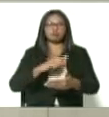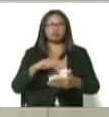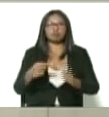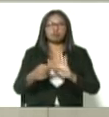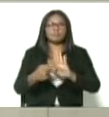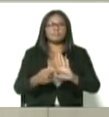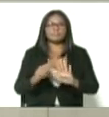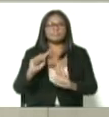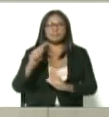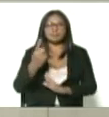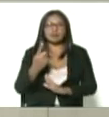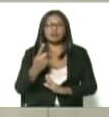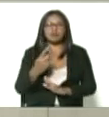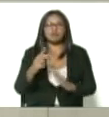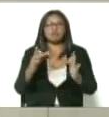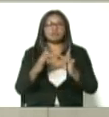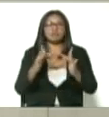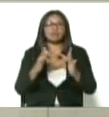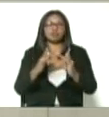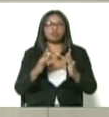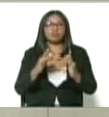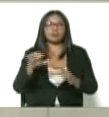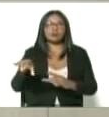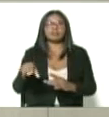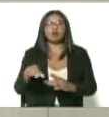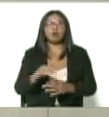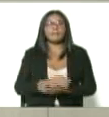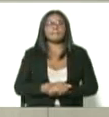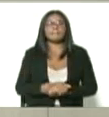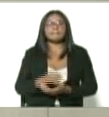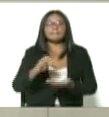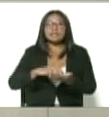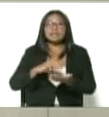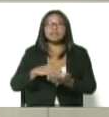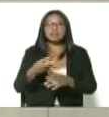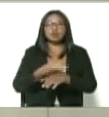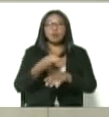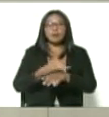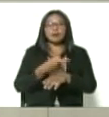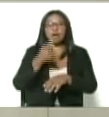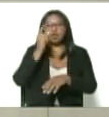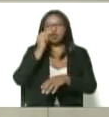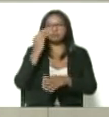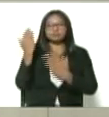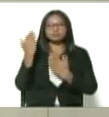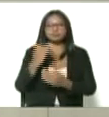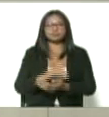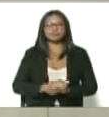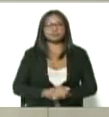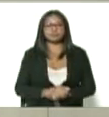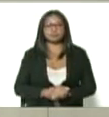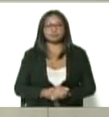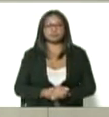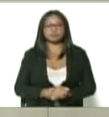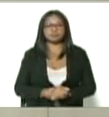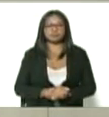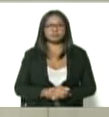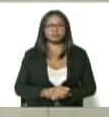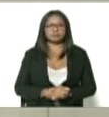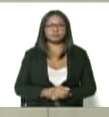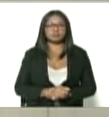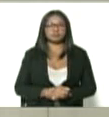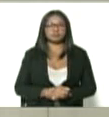el primer pase. Para el Estado Miranda, allá está el gobernador, el joven gobernador Héctor Rodríguez.